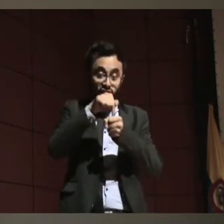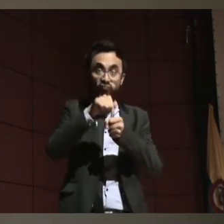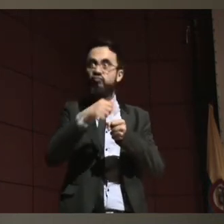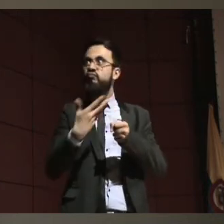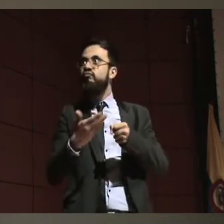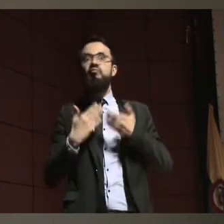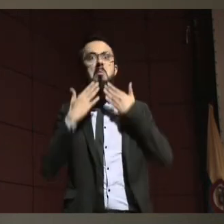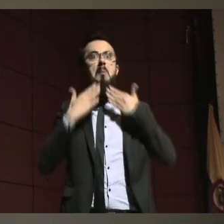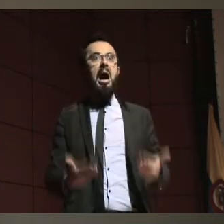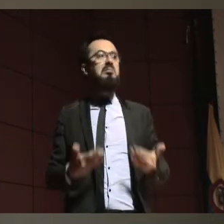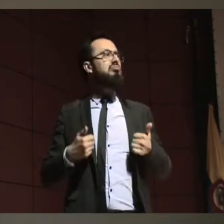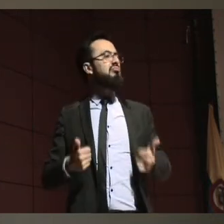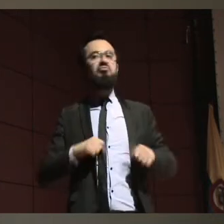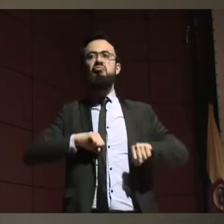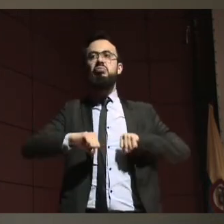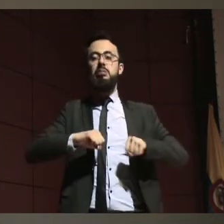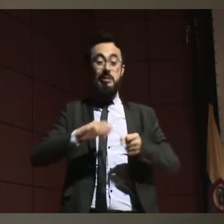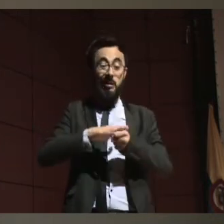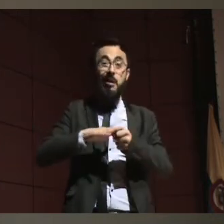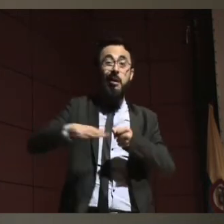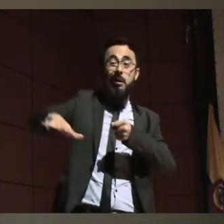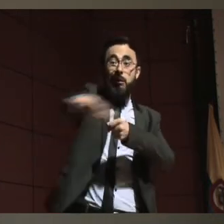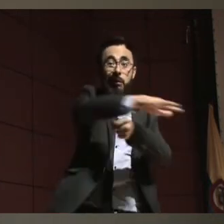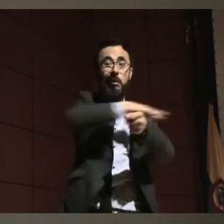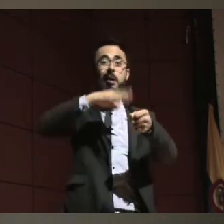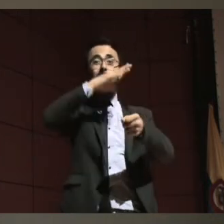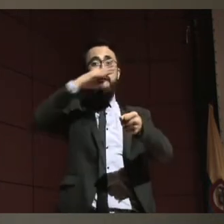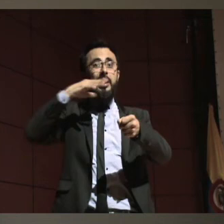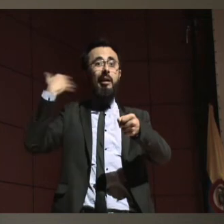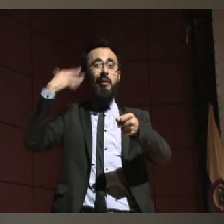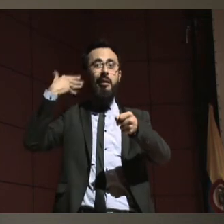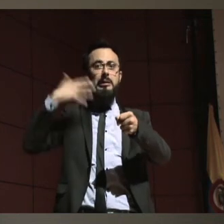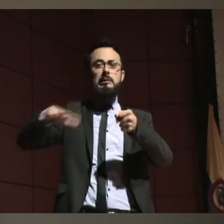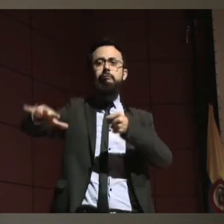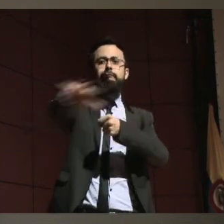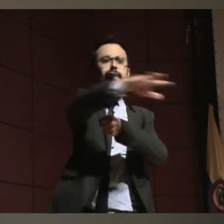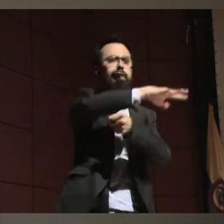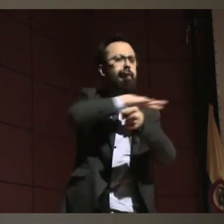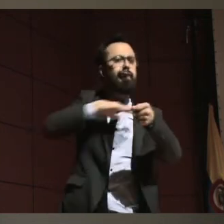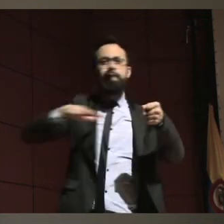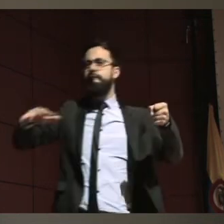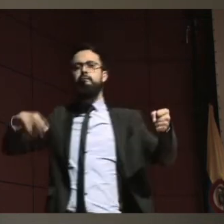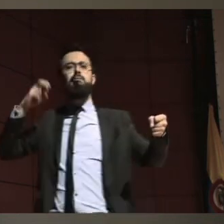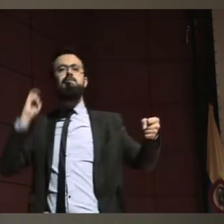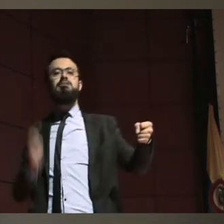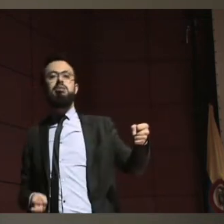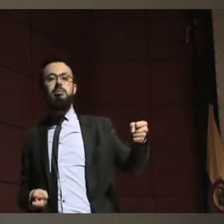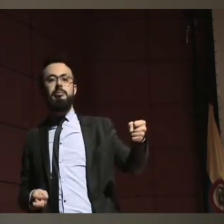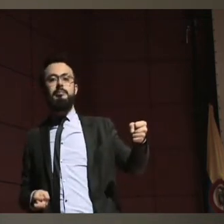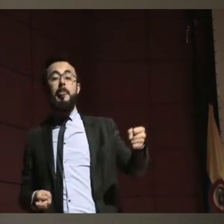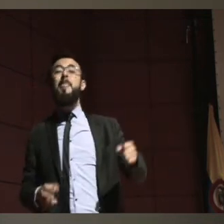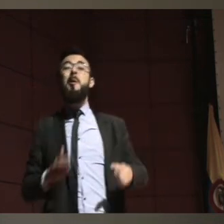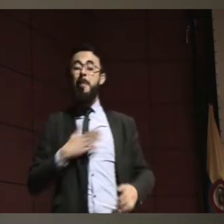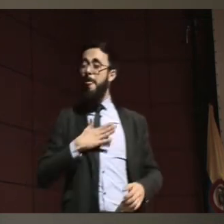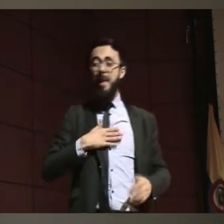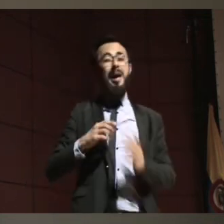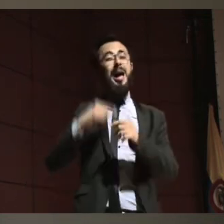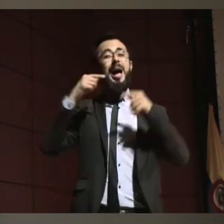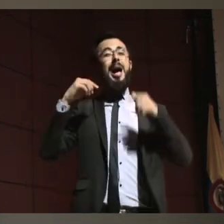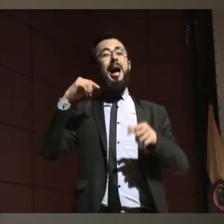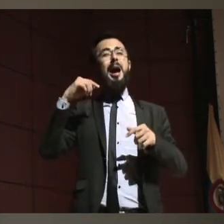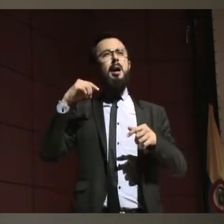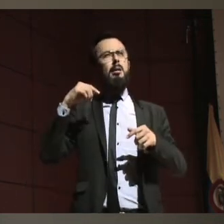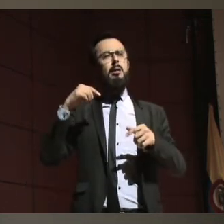una parte rural. Nosotros con un proyecto que hacemos con Japón, hemos encontrado en Antioquia,